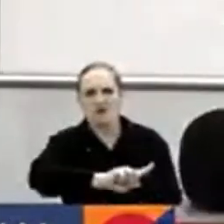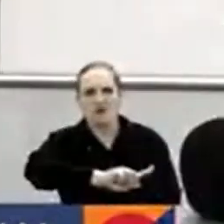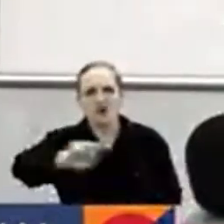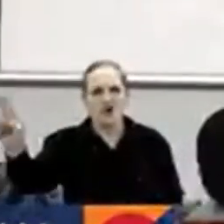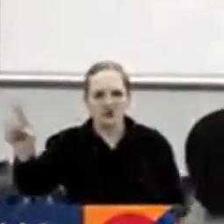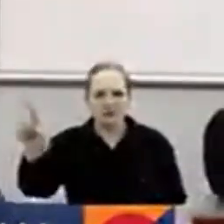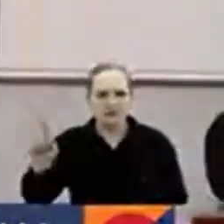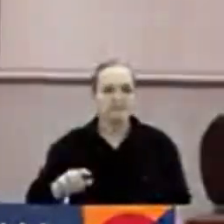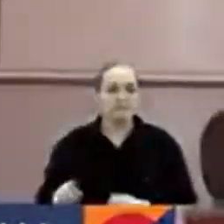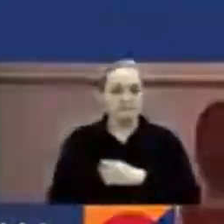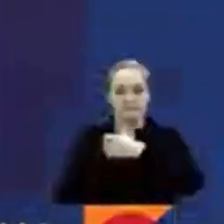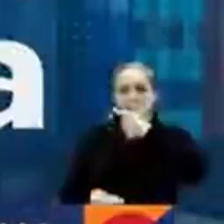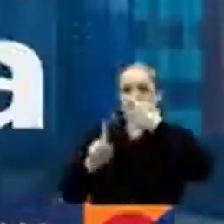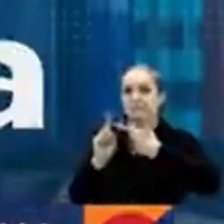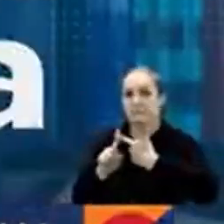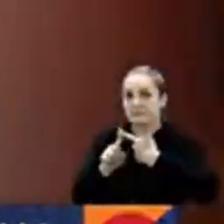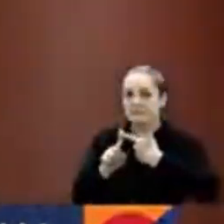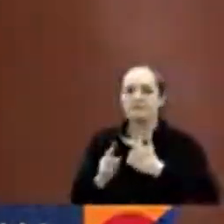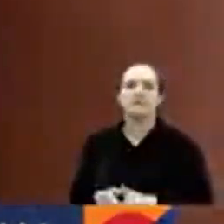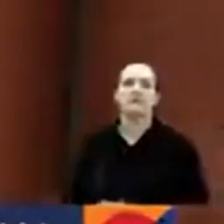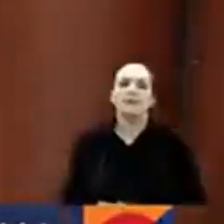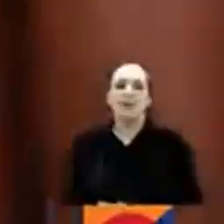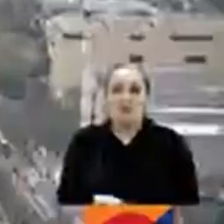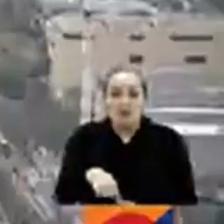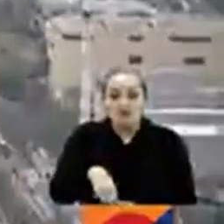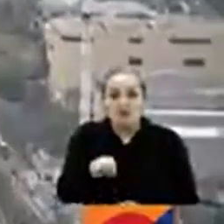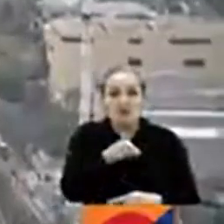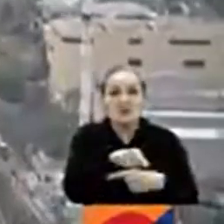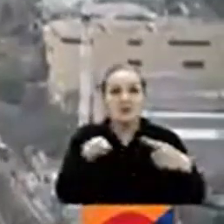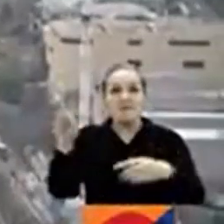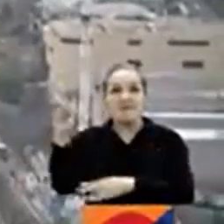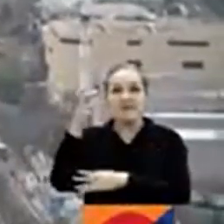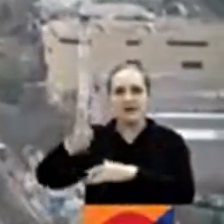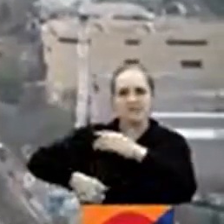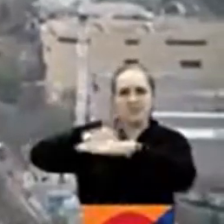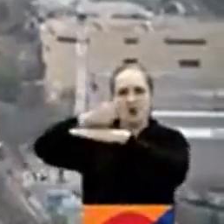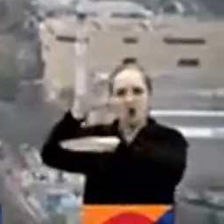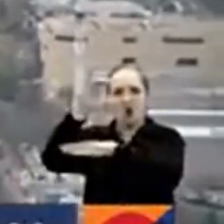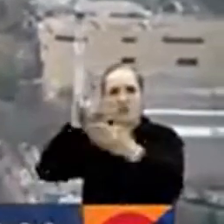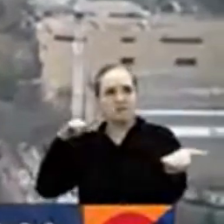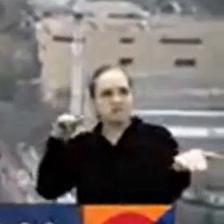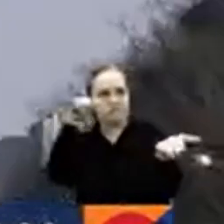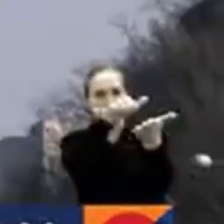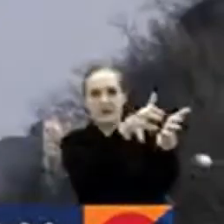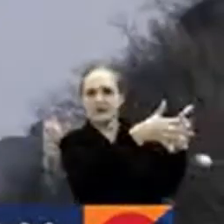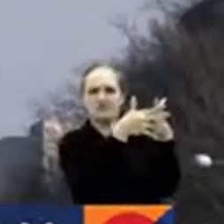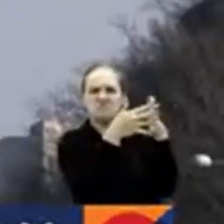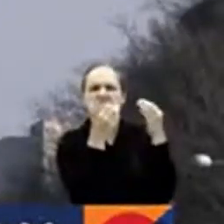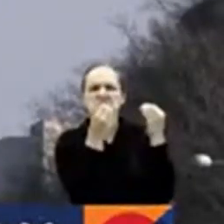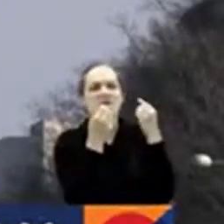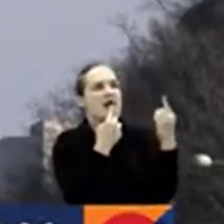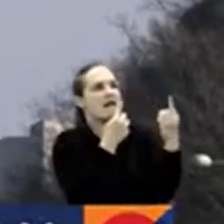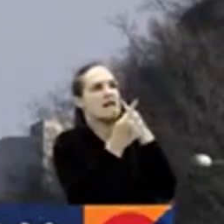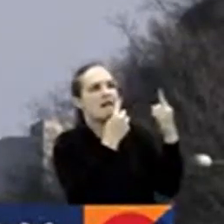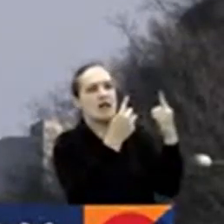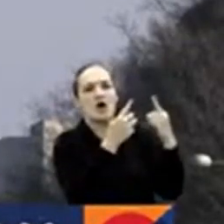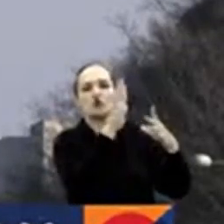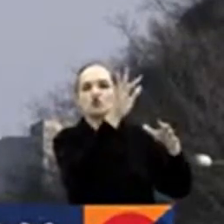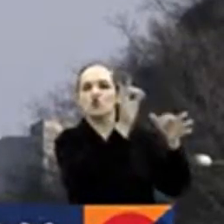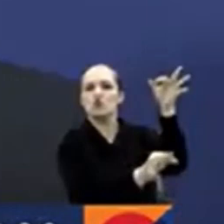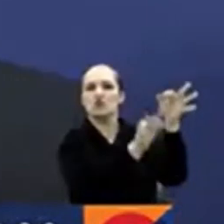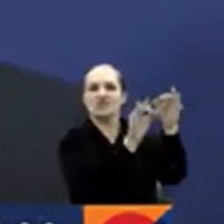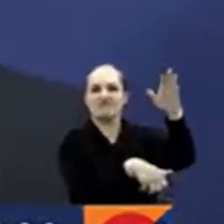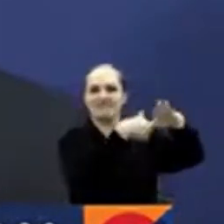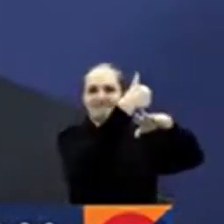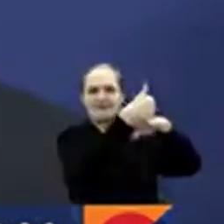El segundo, esta semana el fiscal general de la nación viajará a Estados Unidos para dialogar con el Departamento de Justicia